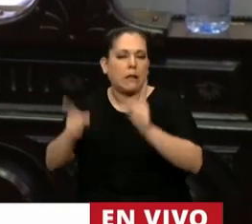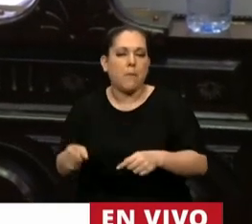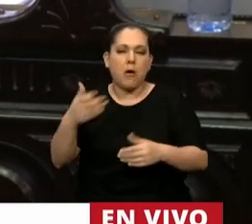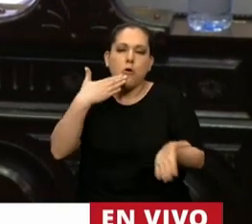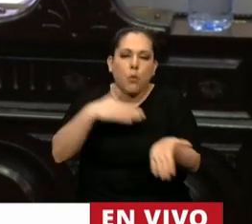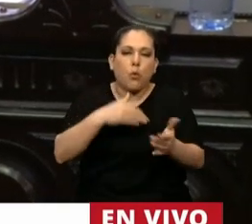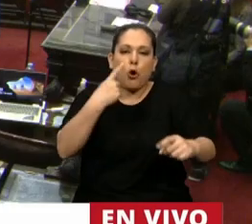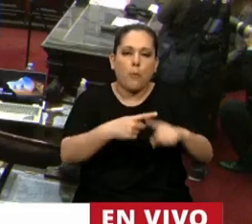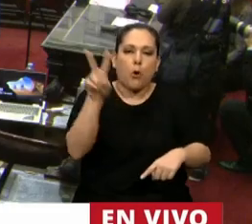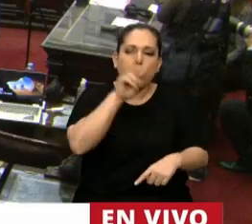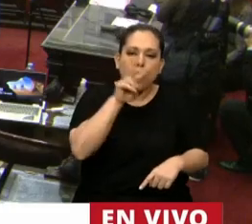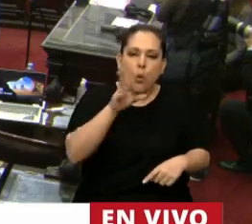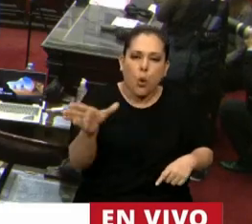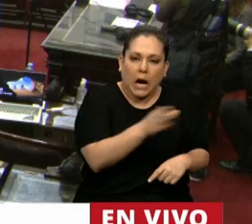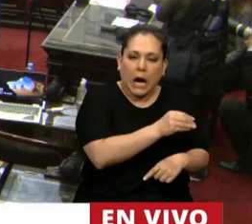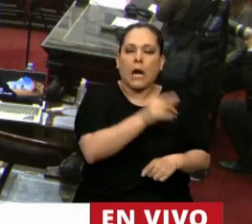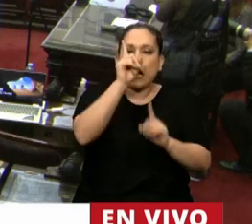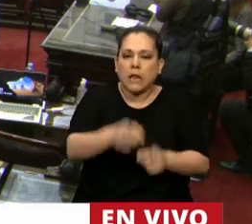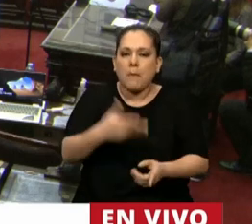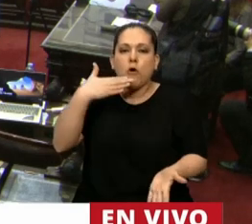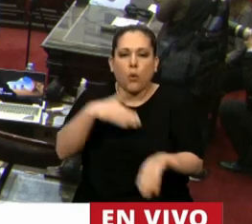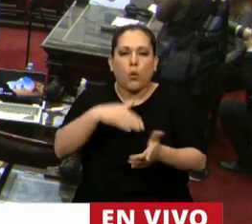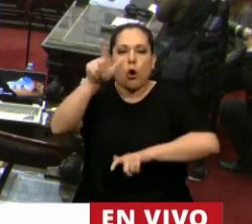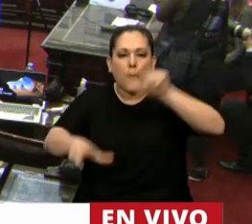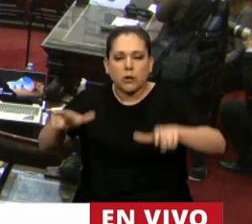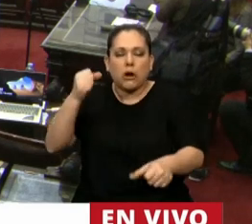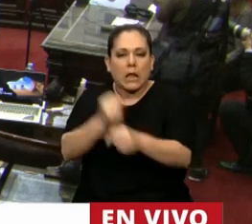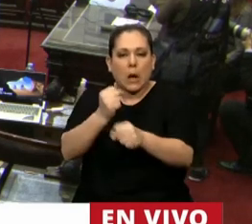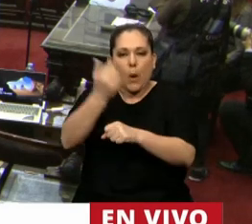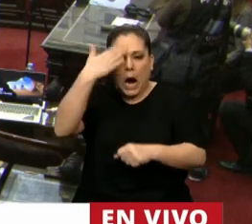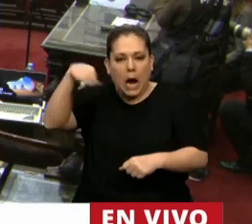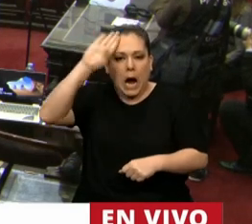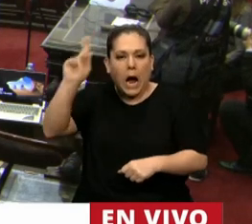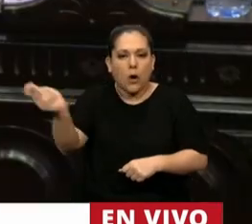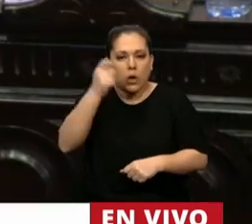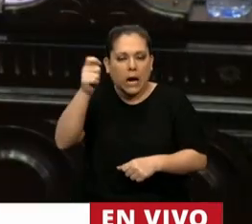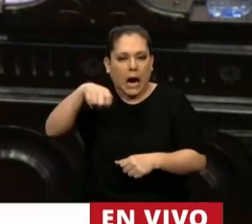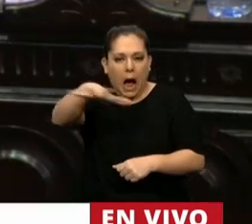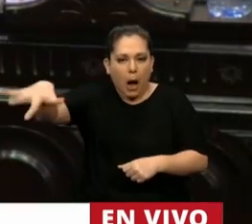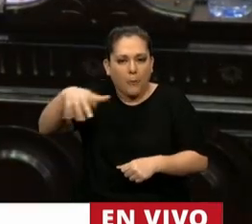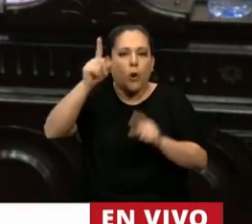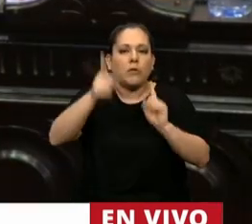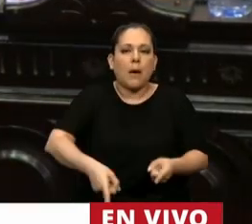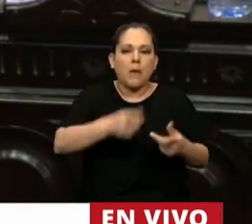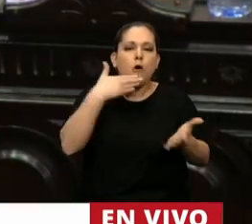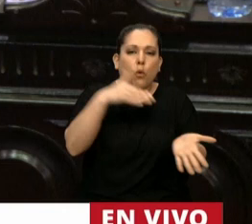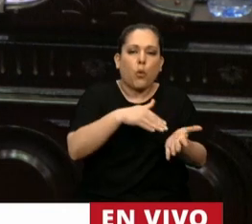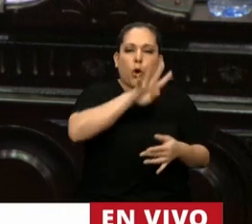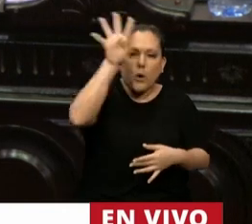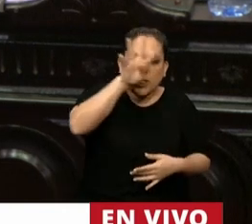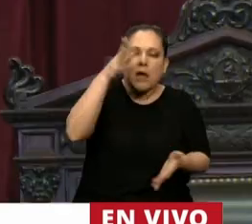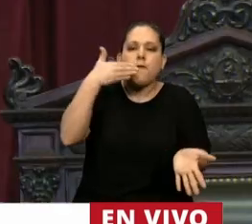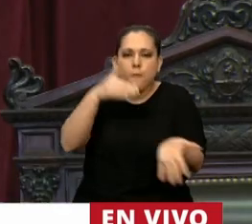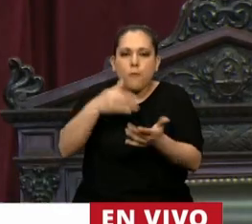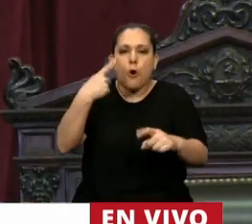disidencias, juro por los campesinos, criollos e indígenas y juro por la madre